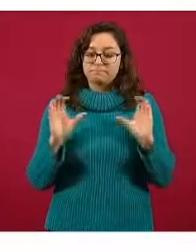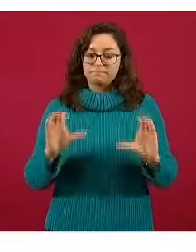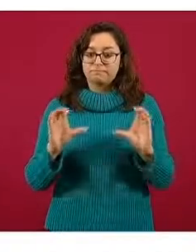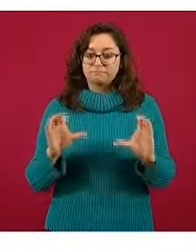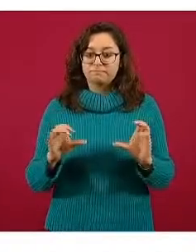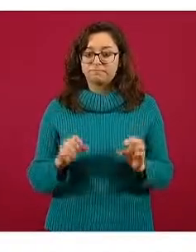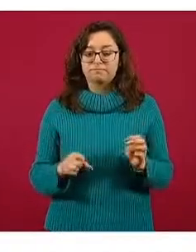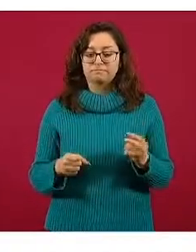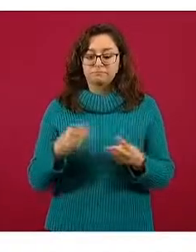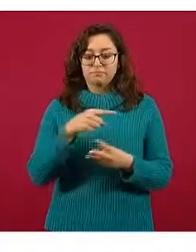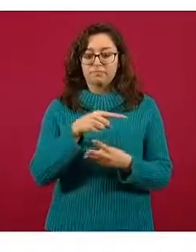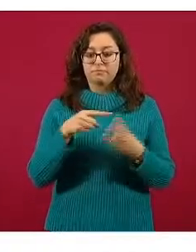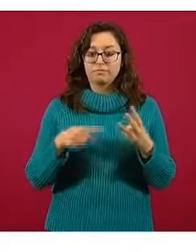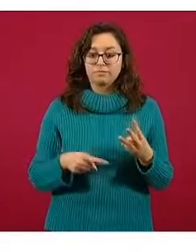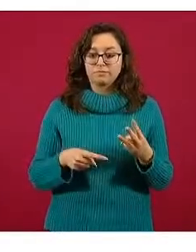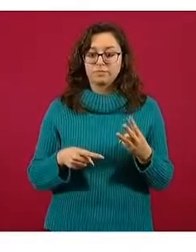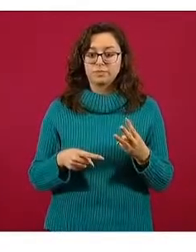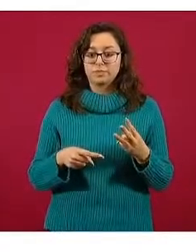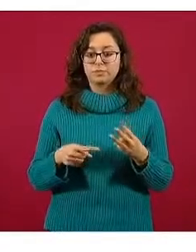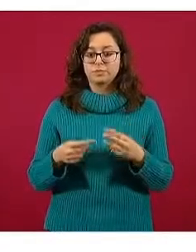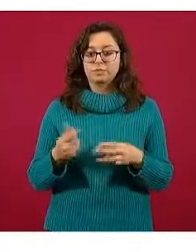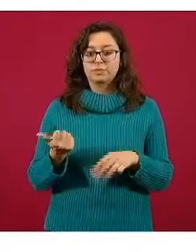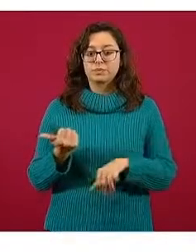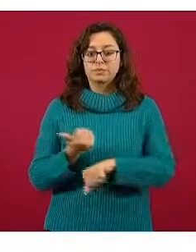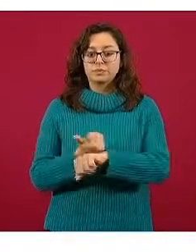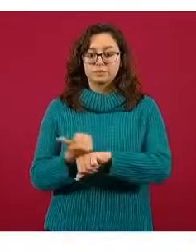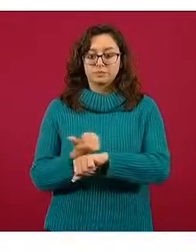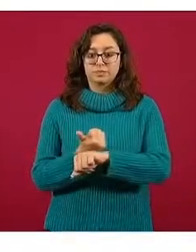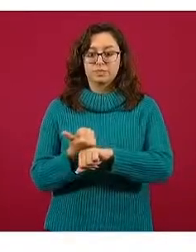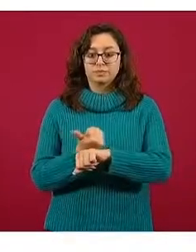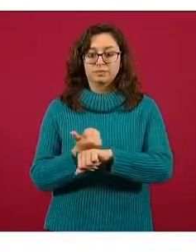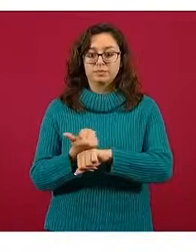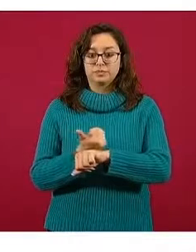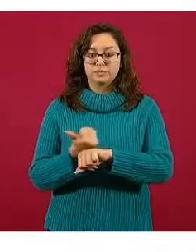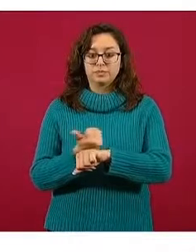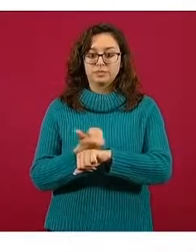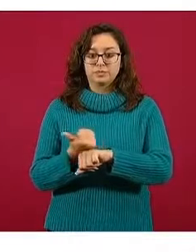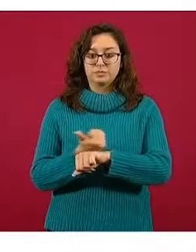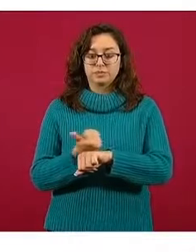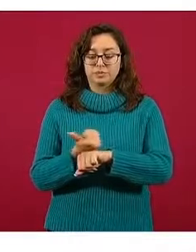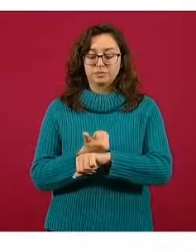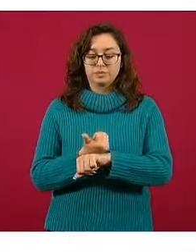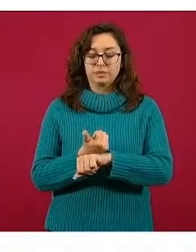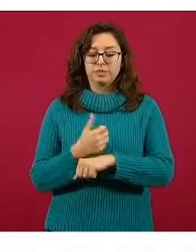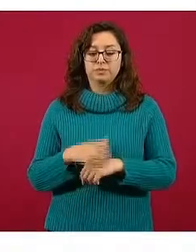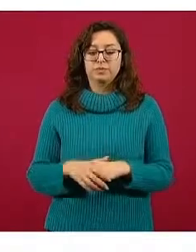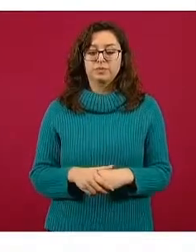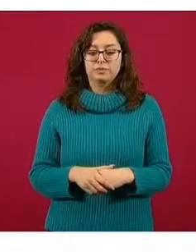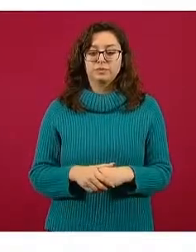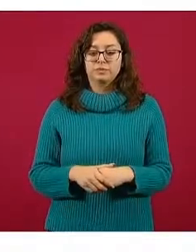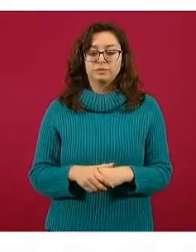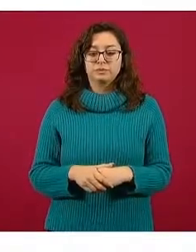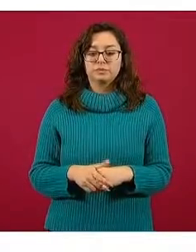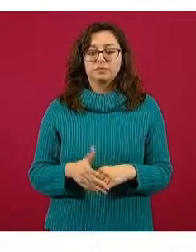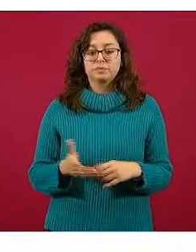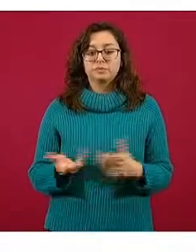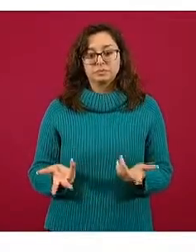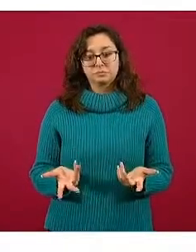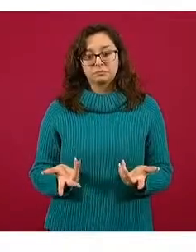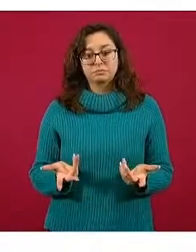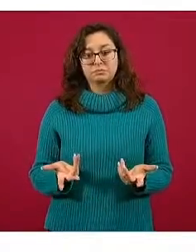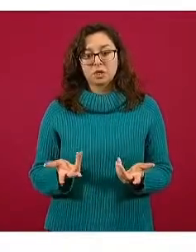entidades federativas en riesgo moderado, representado por el color amarillo, que nos